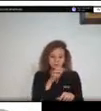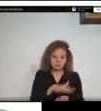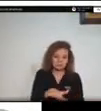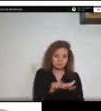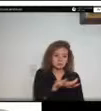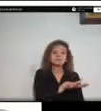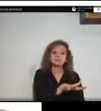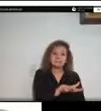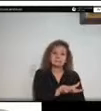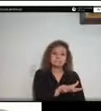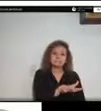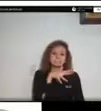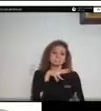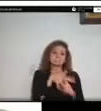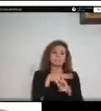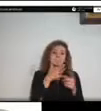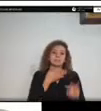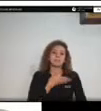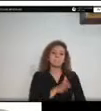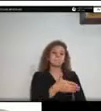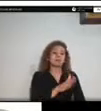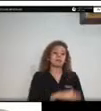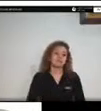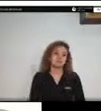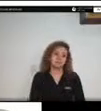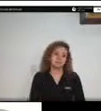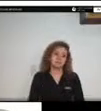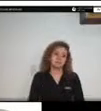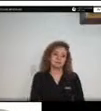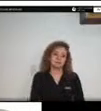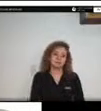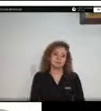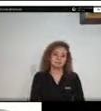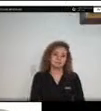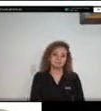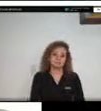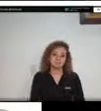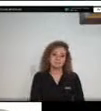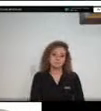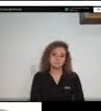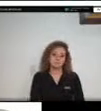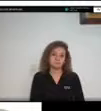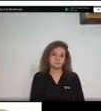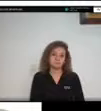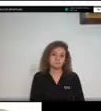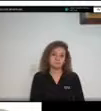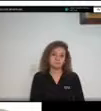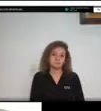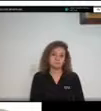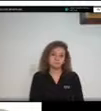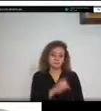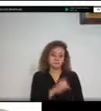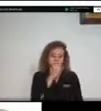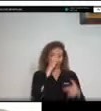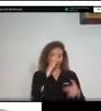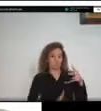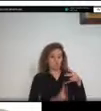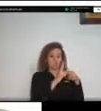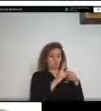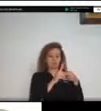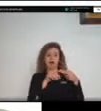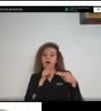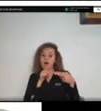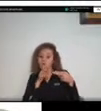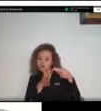captación de agua o bien ingresa el hidrocarburo hasta los cultivos y pues hay una mortandad considerable de